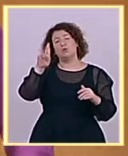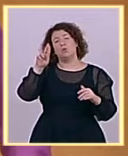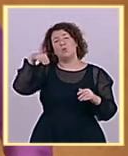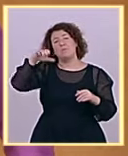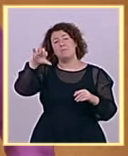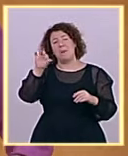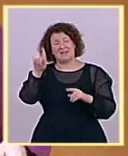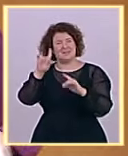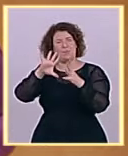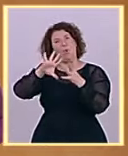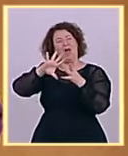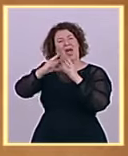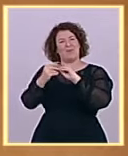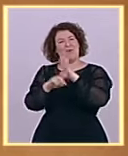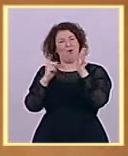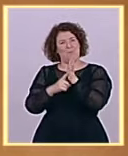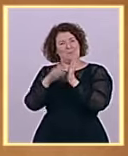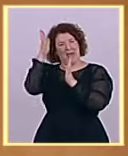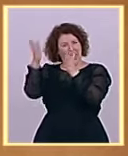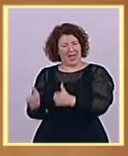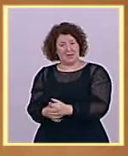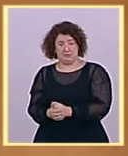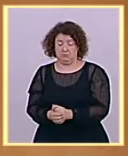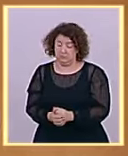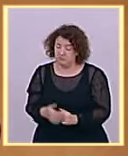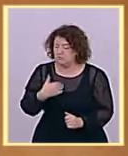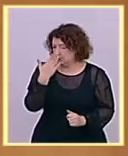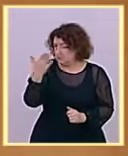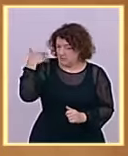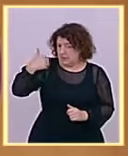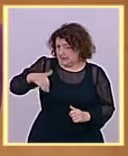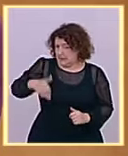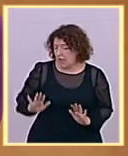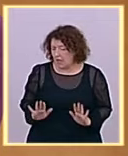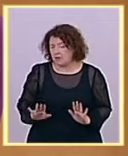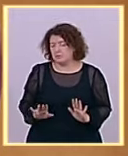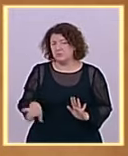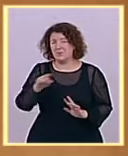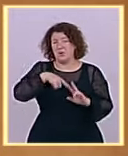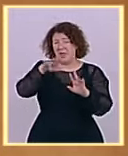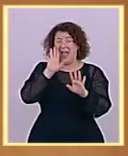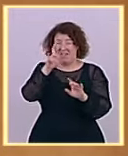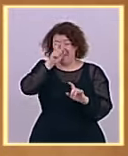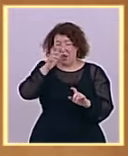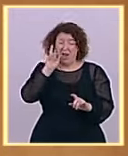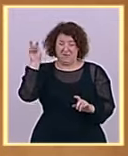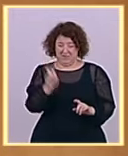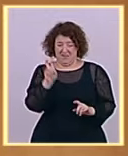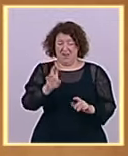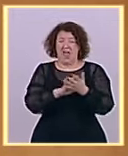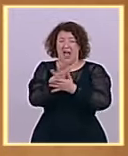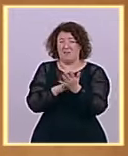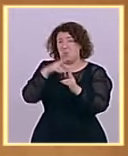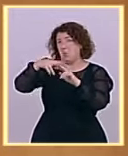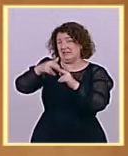las cuestiones de política general que usted ha comentado en esta tribuna, no se corresponden con la realidad. Por cierto, señor